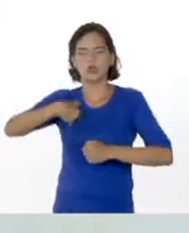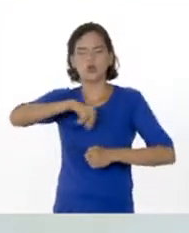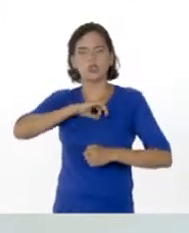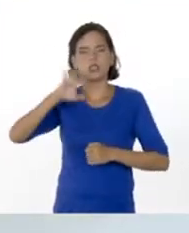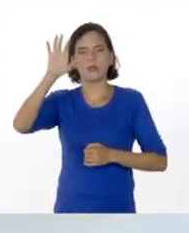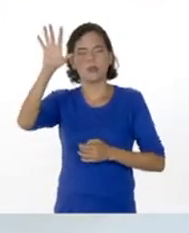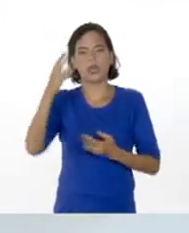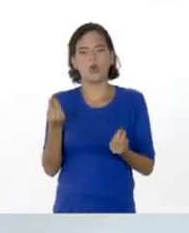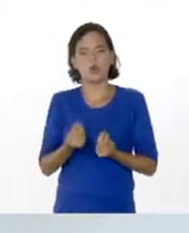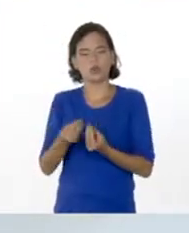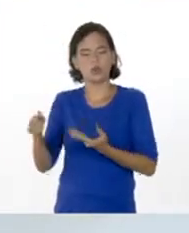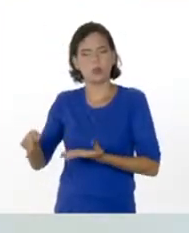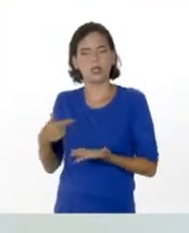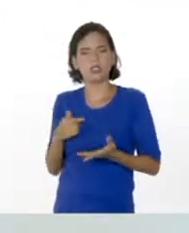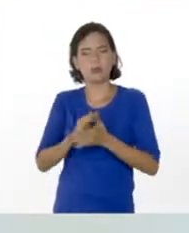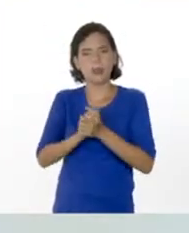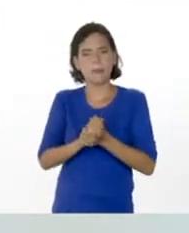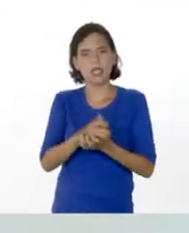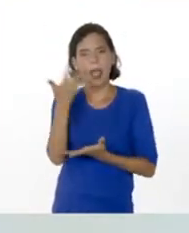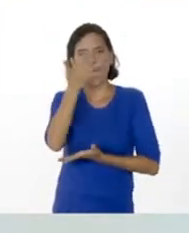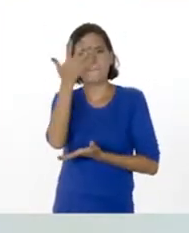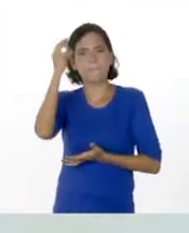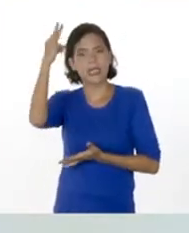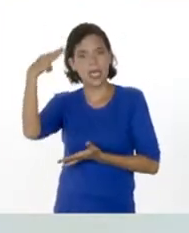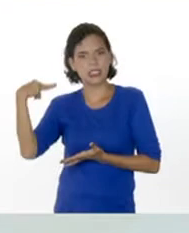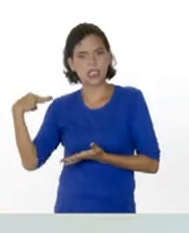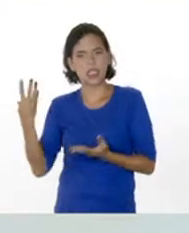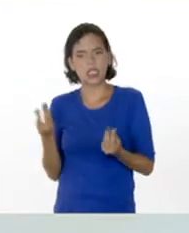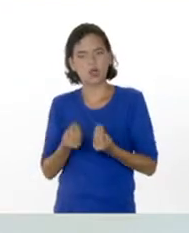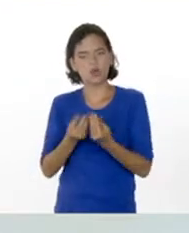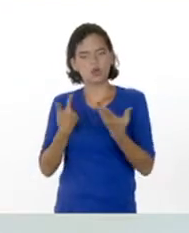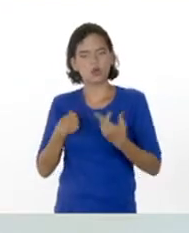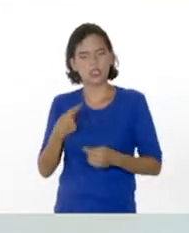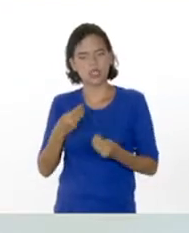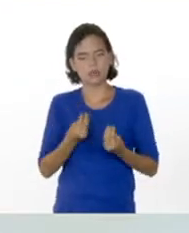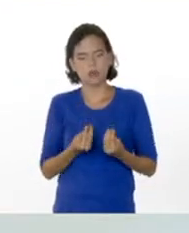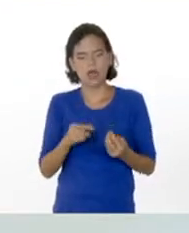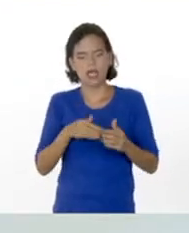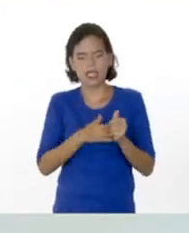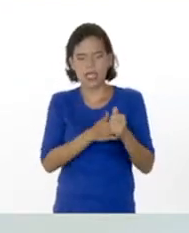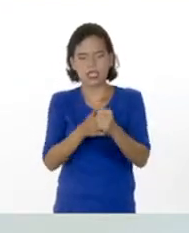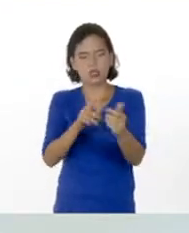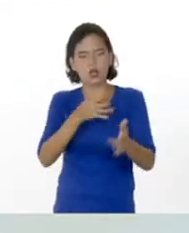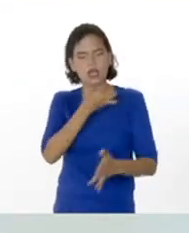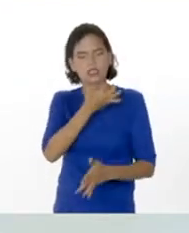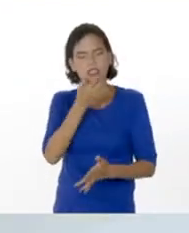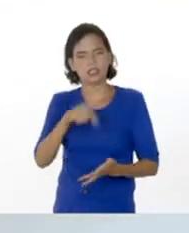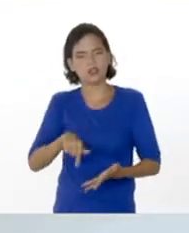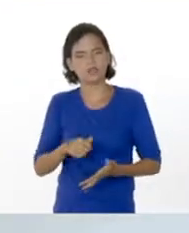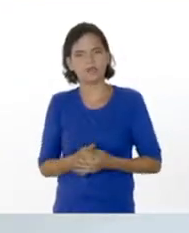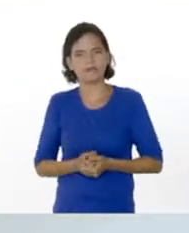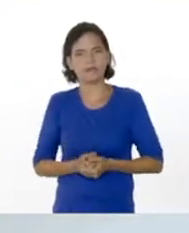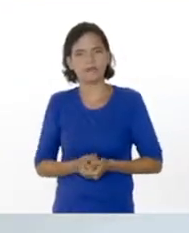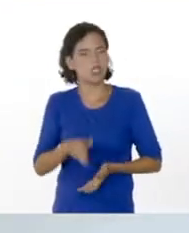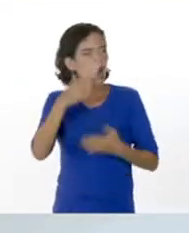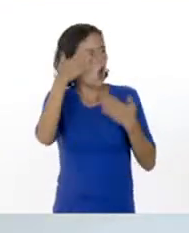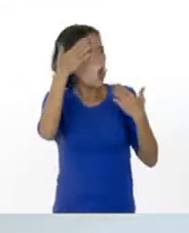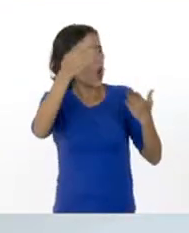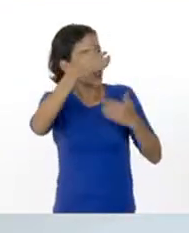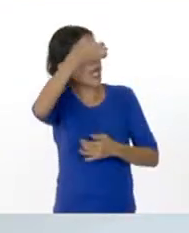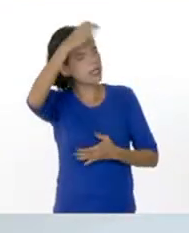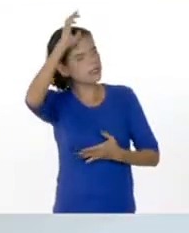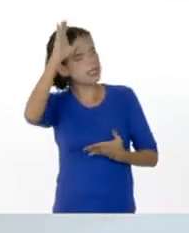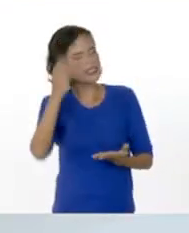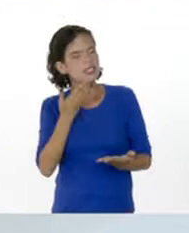mi lado se encuentra mi amiga Minangeli y juntos los estaremos guiando en la tarde de hoy. Hola Minangeli, ¿cómo estás? Hola César, gracias por